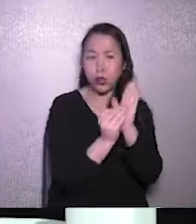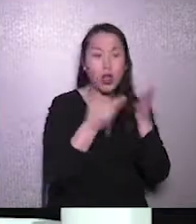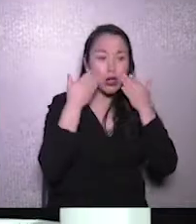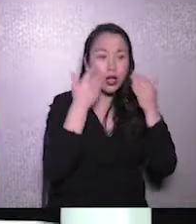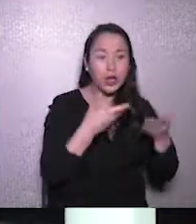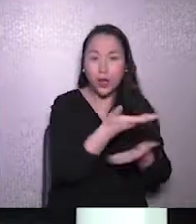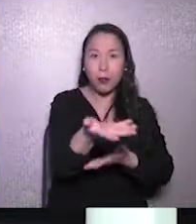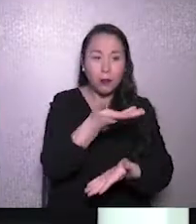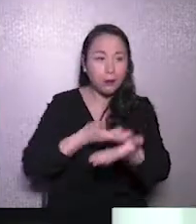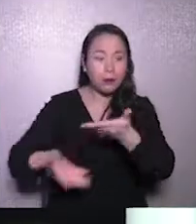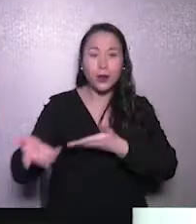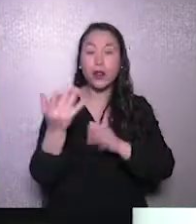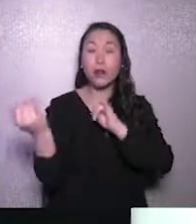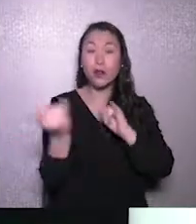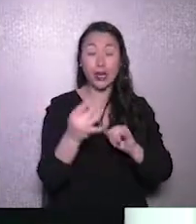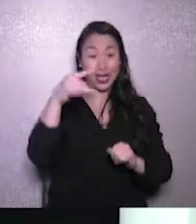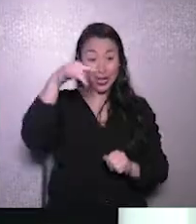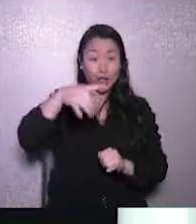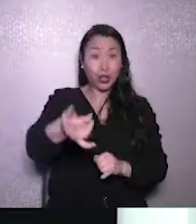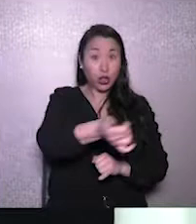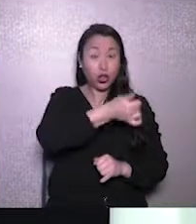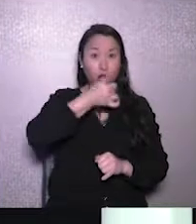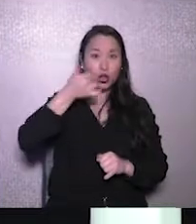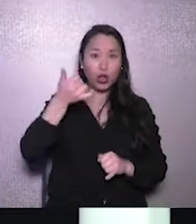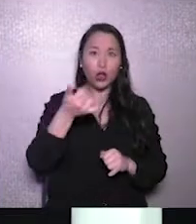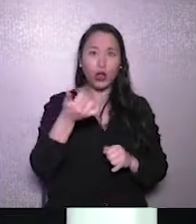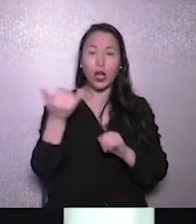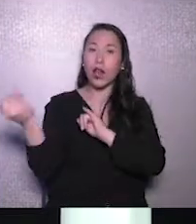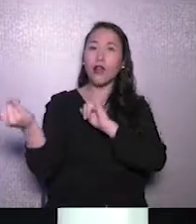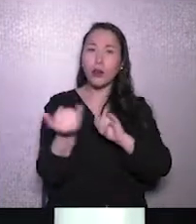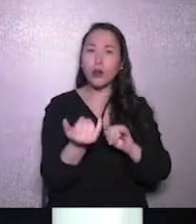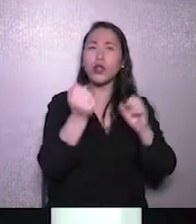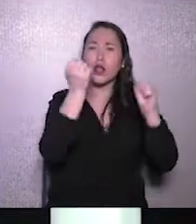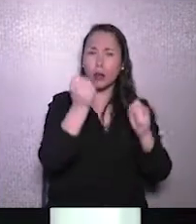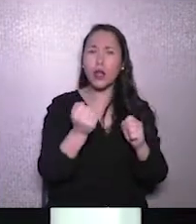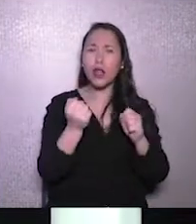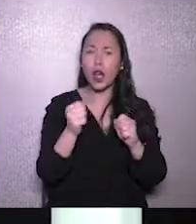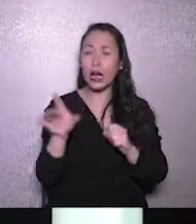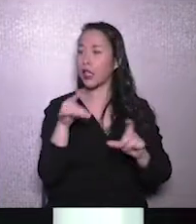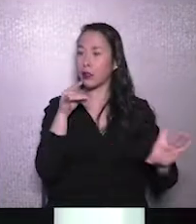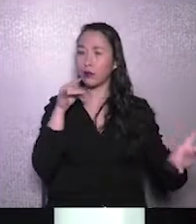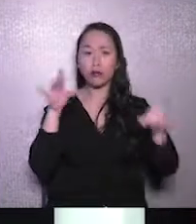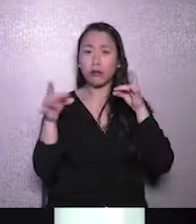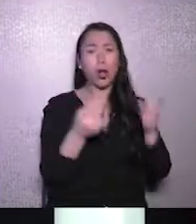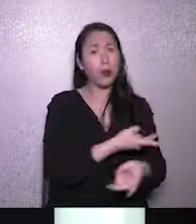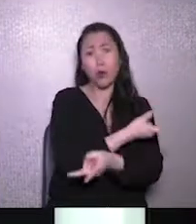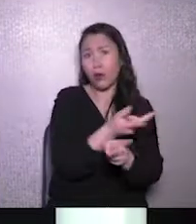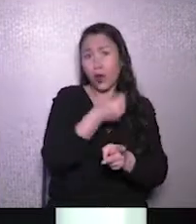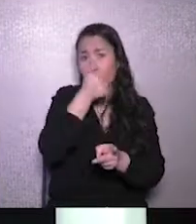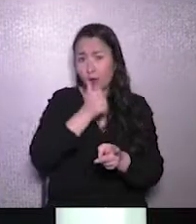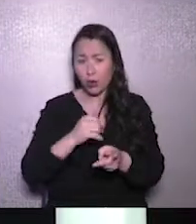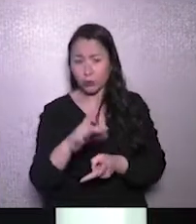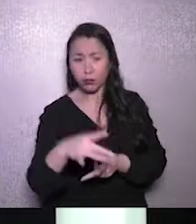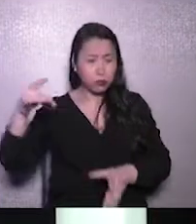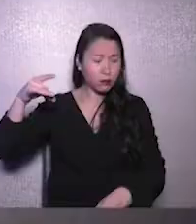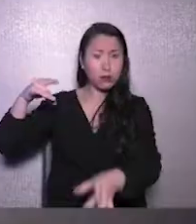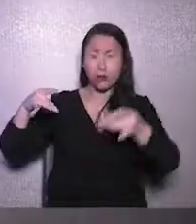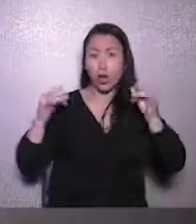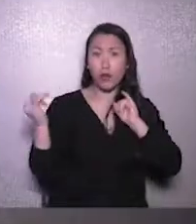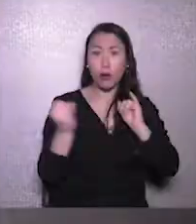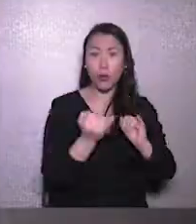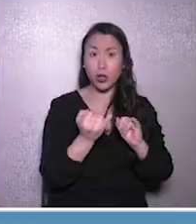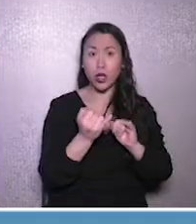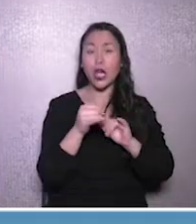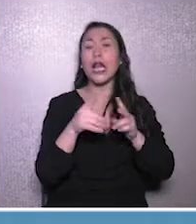mucha información. Seamos capaces de que todos los datos sean capaces de ser rescatados de forma pública y de forma privada. Herramientas